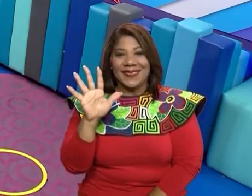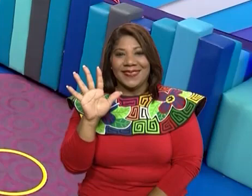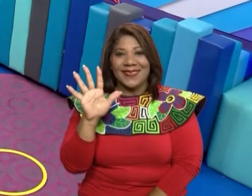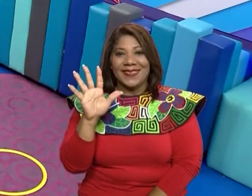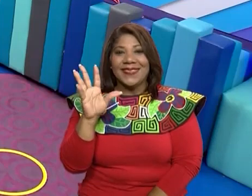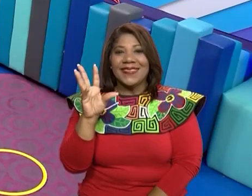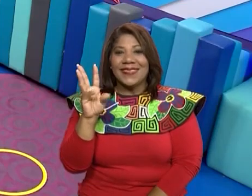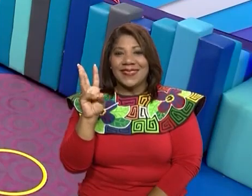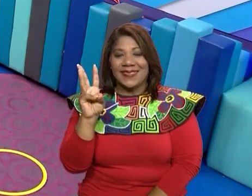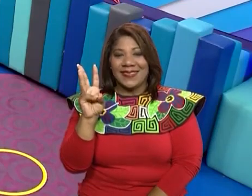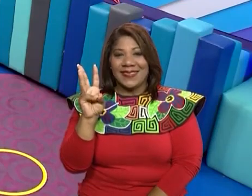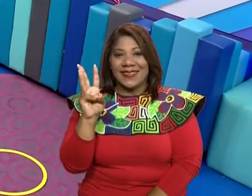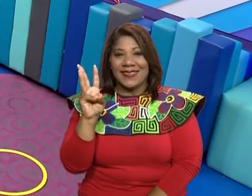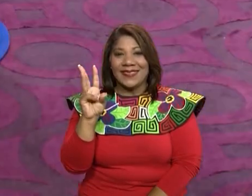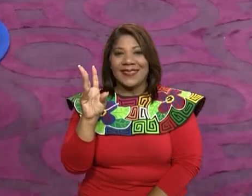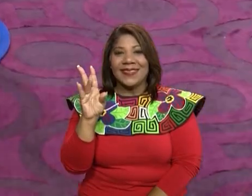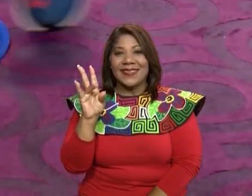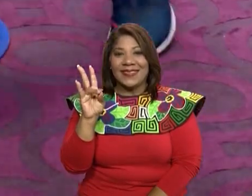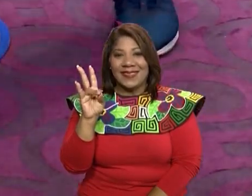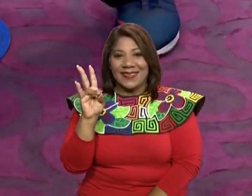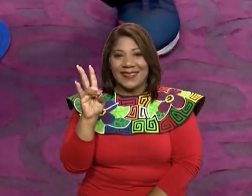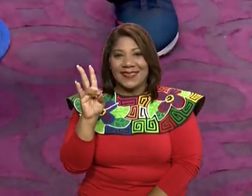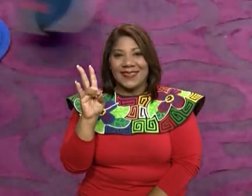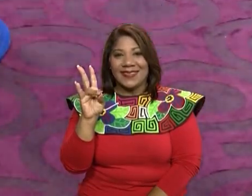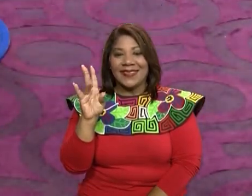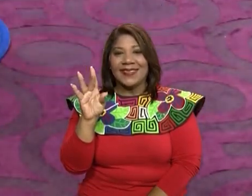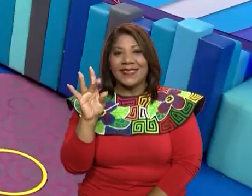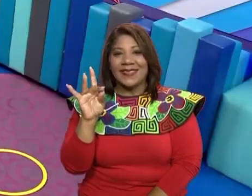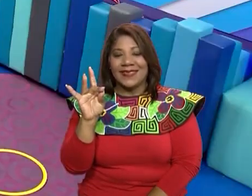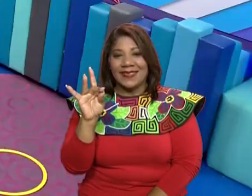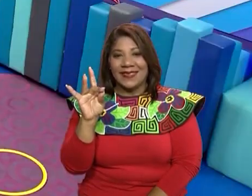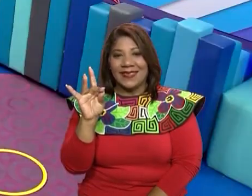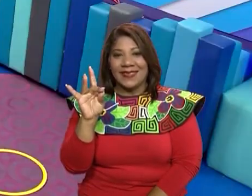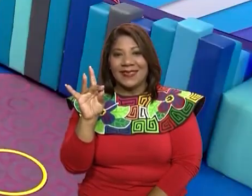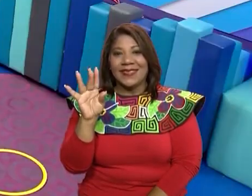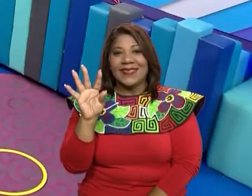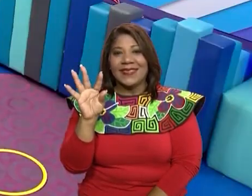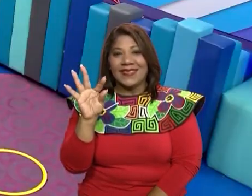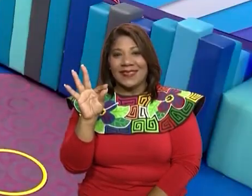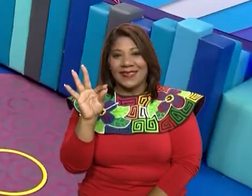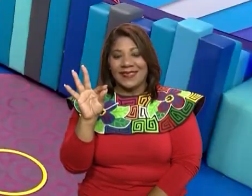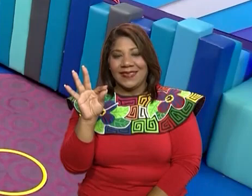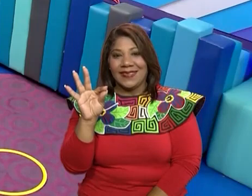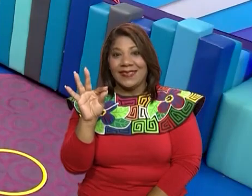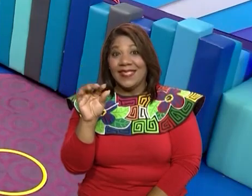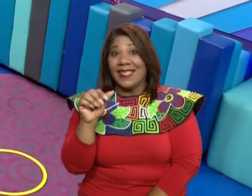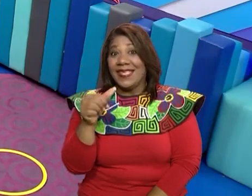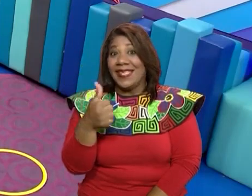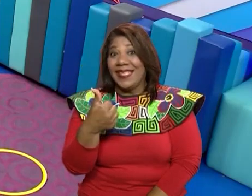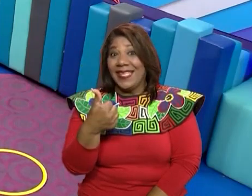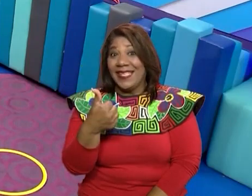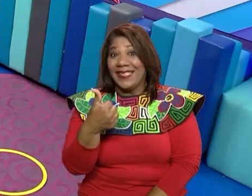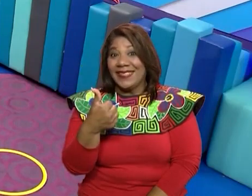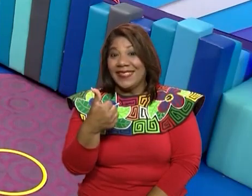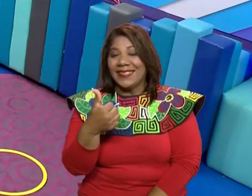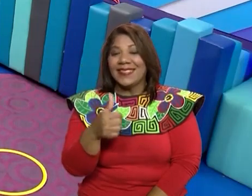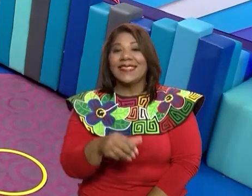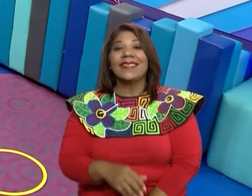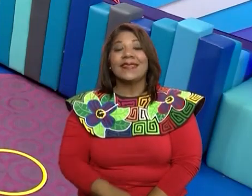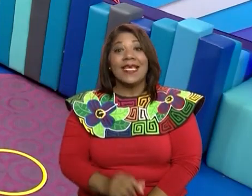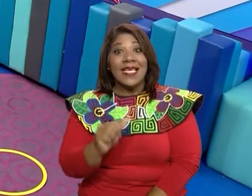cinco, seis, siete, ocho, nueve y diez.